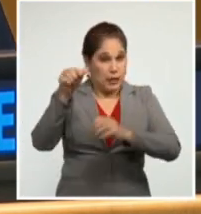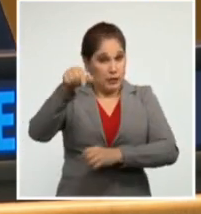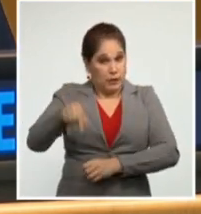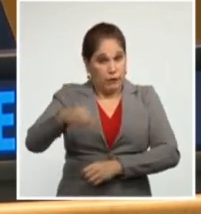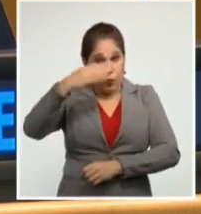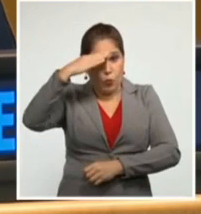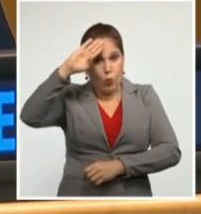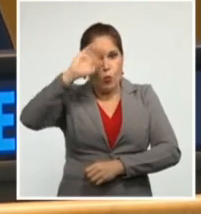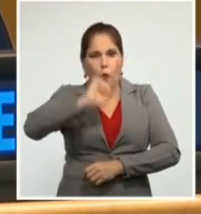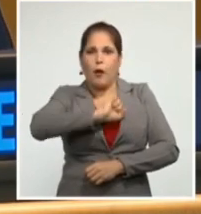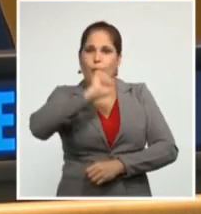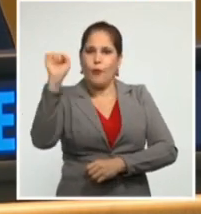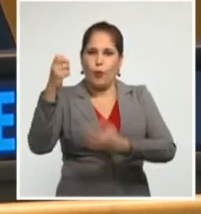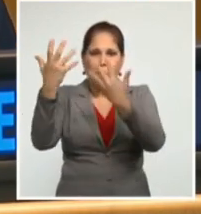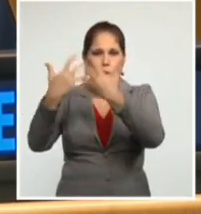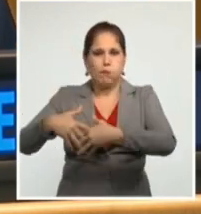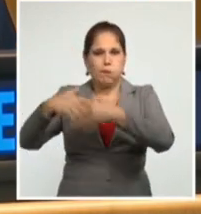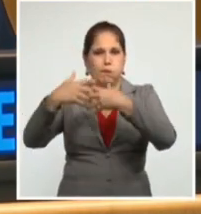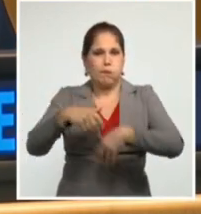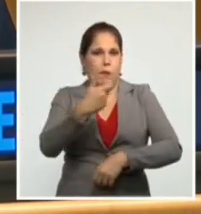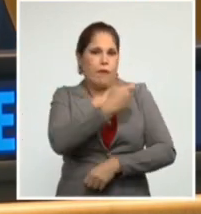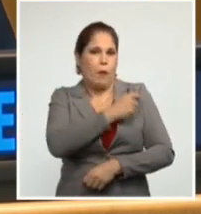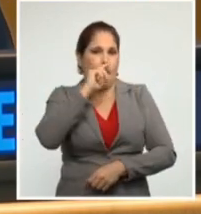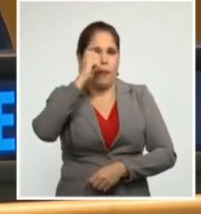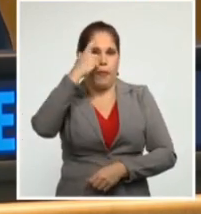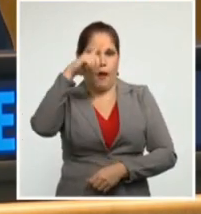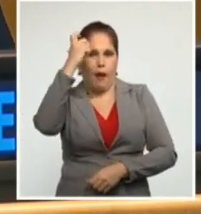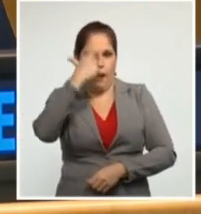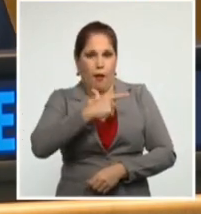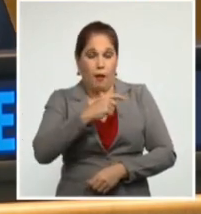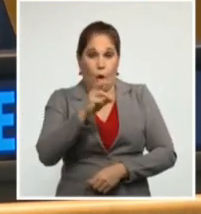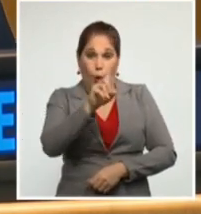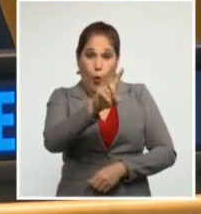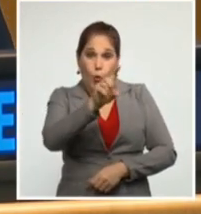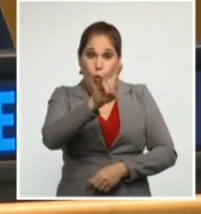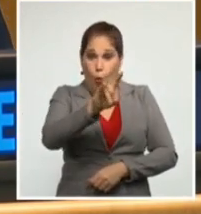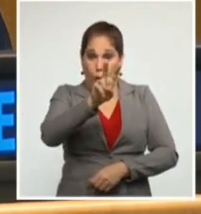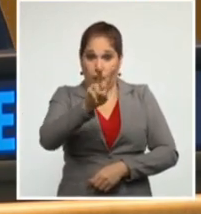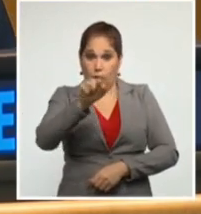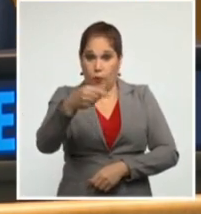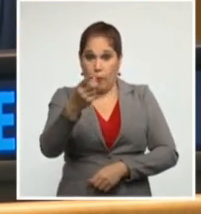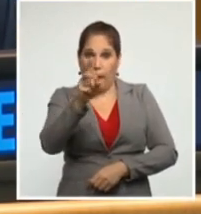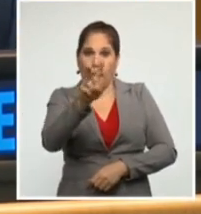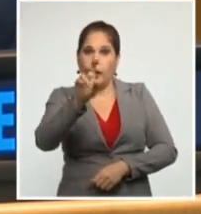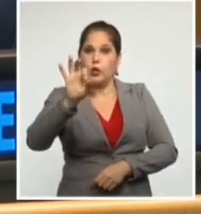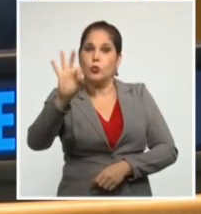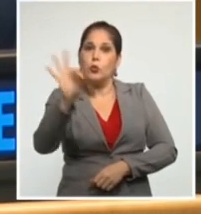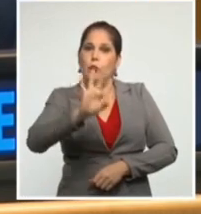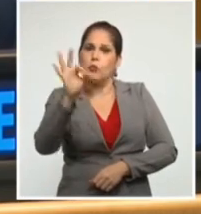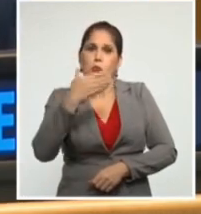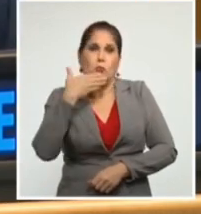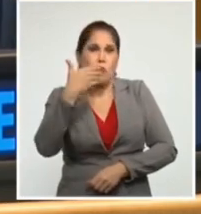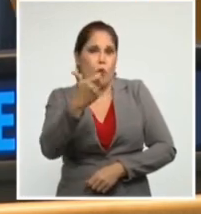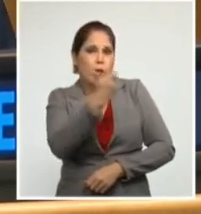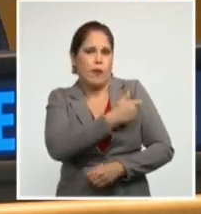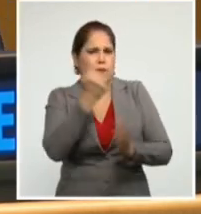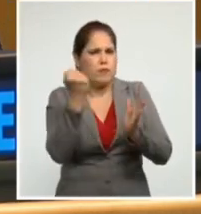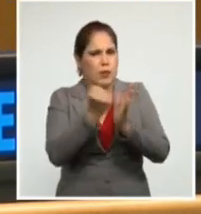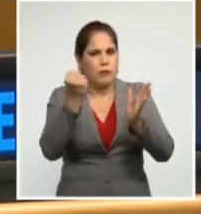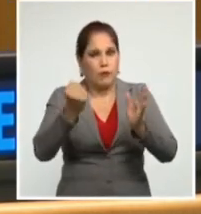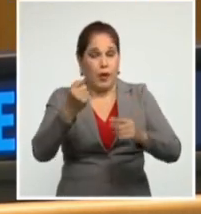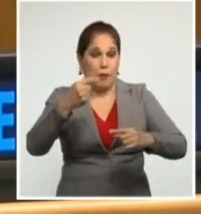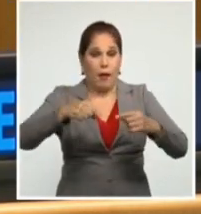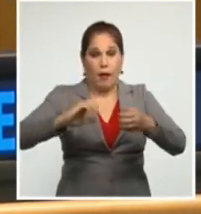logrado desarrollar la vacuna Abdala con un 92.28% de eficacia certificada contra el